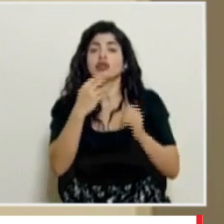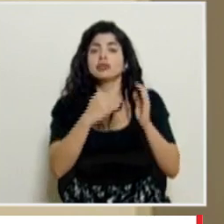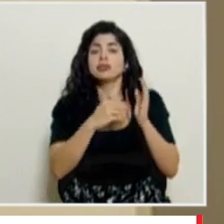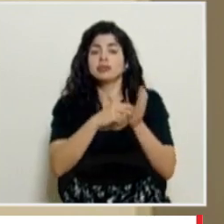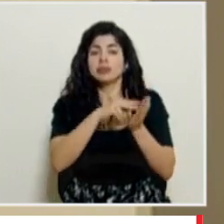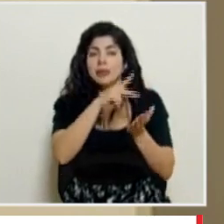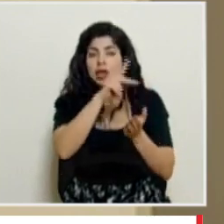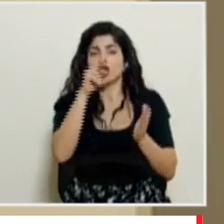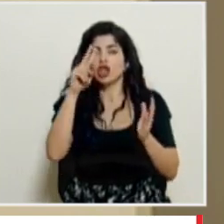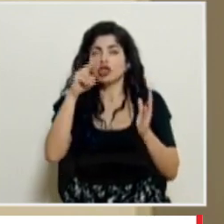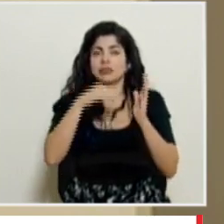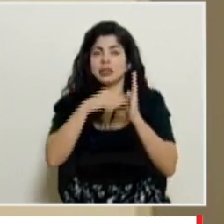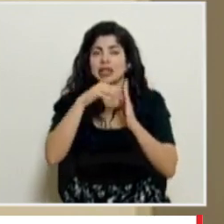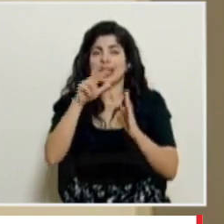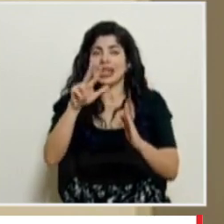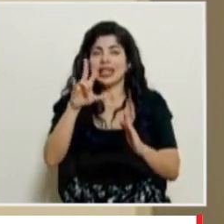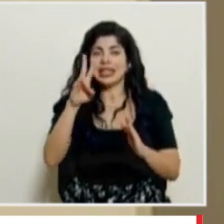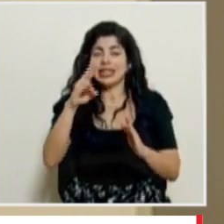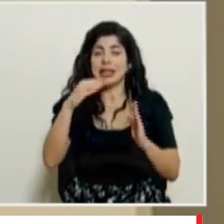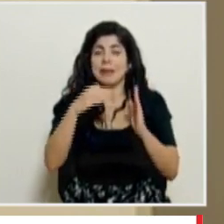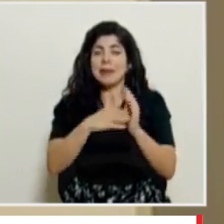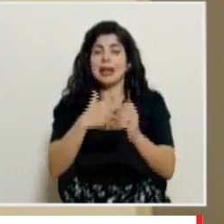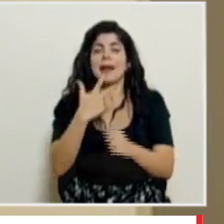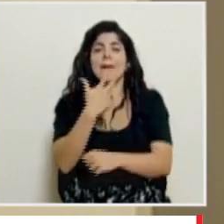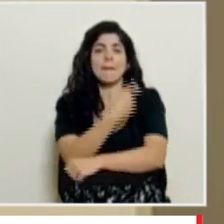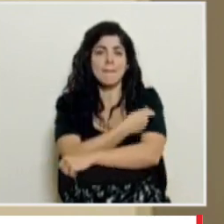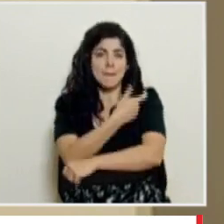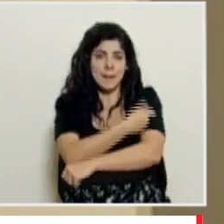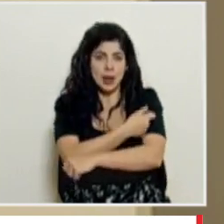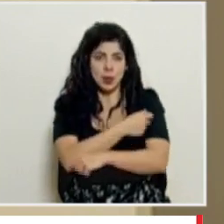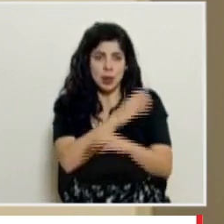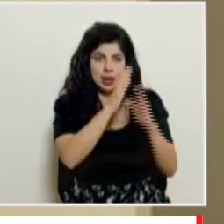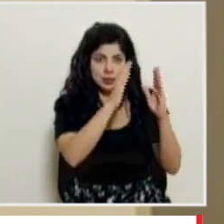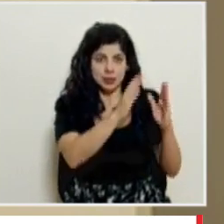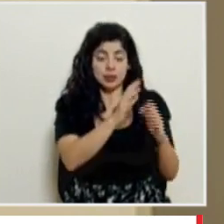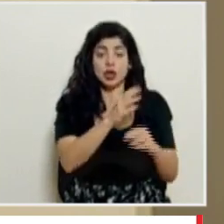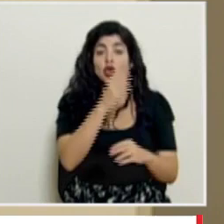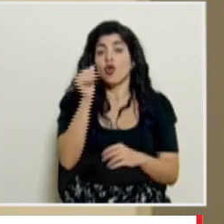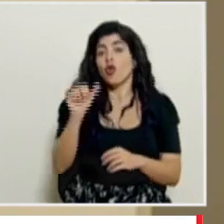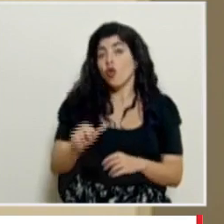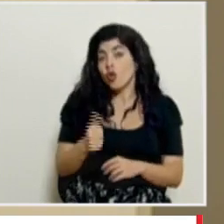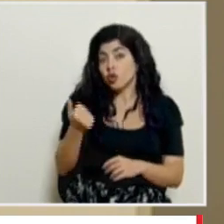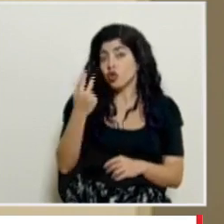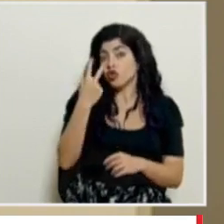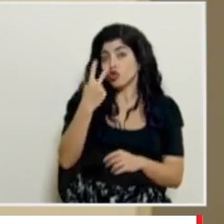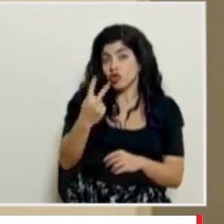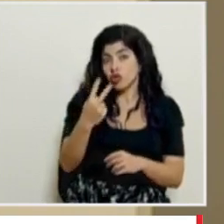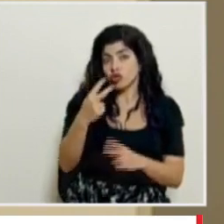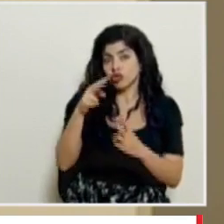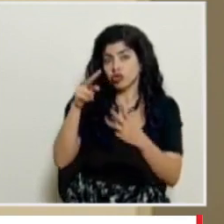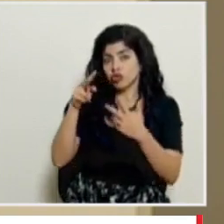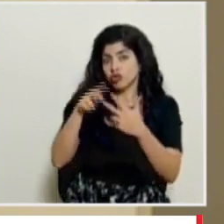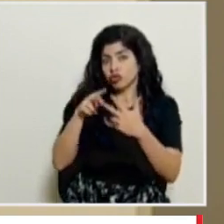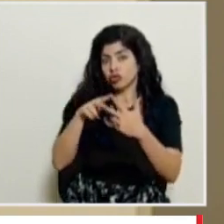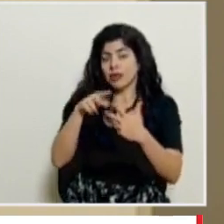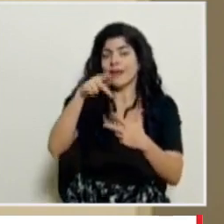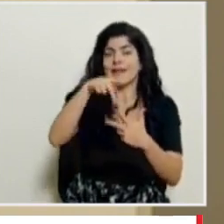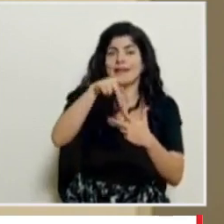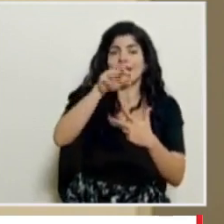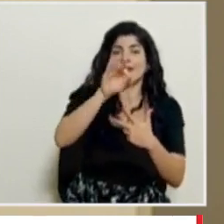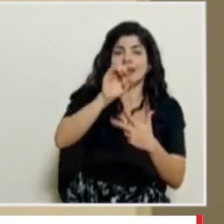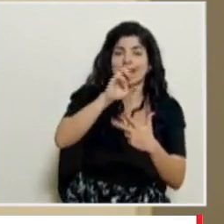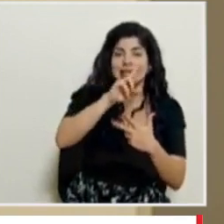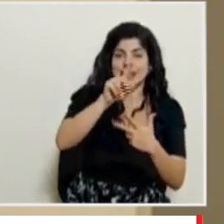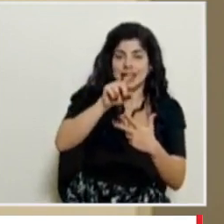treinta y siete mil seiscientas dosis y dos convenios bilaterales con Pfizer y con AstraZeneca el